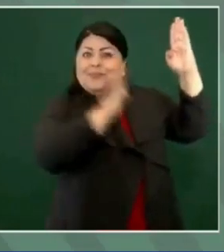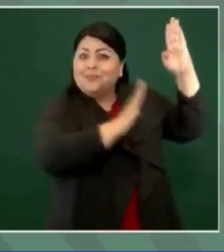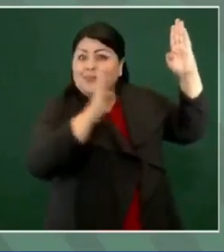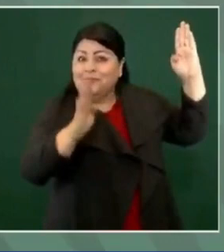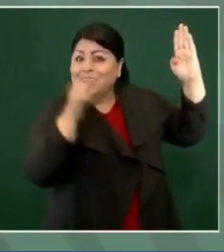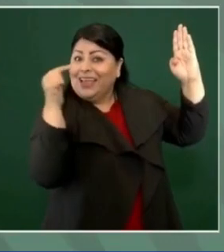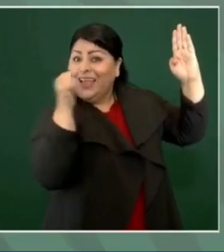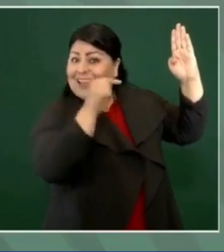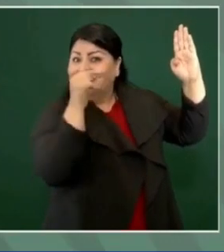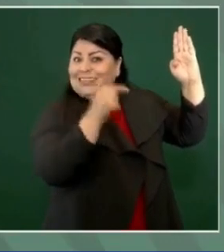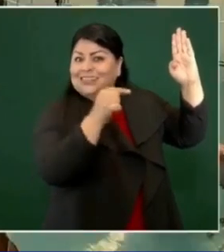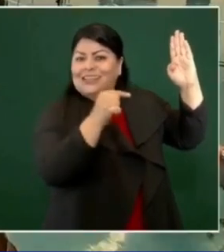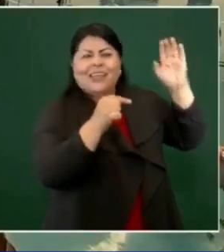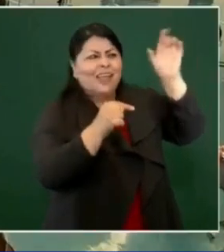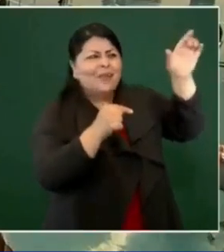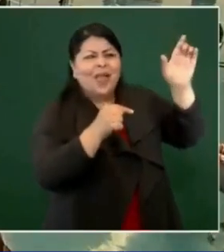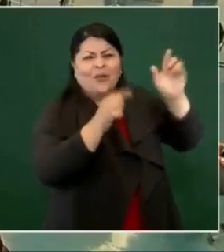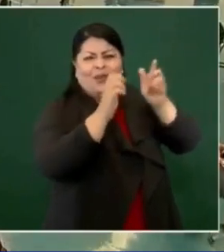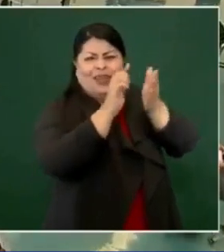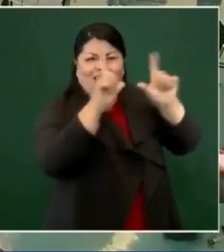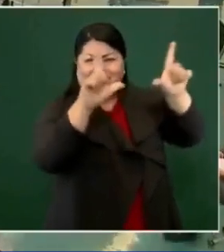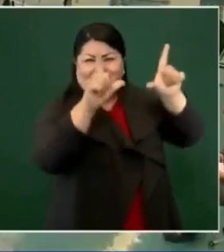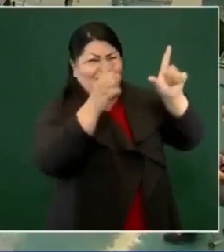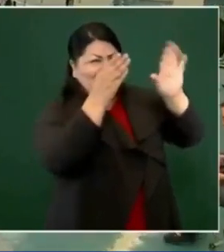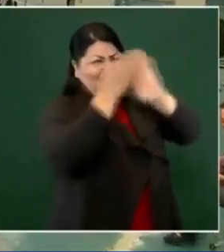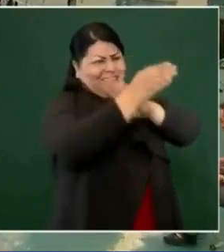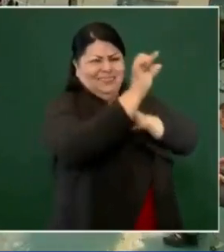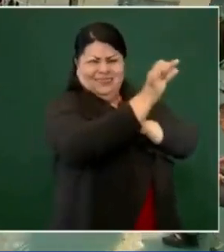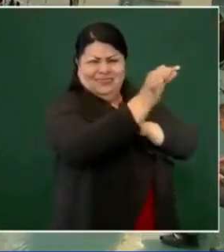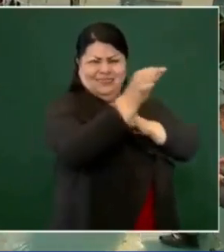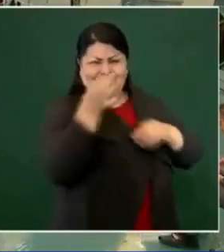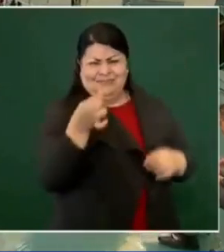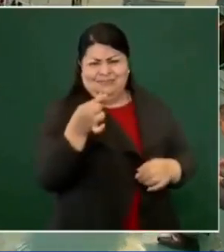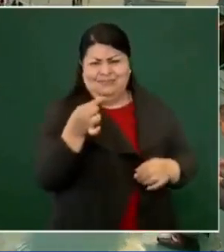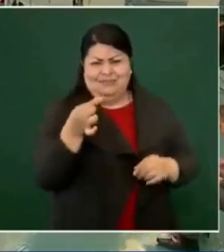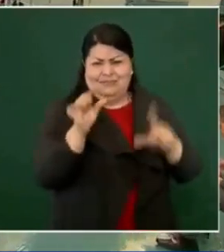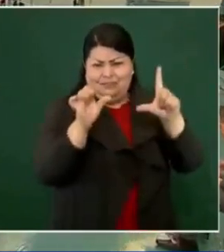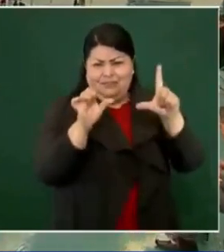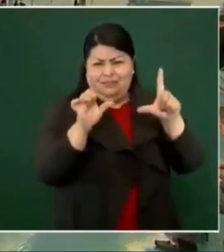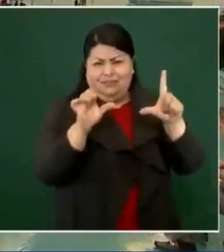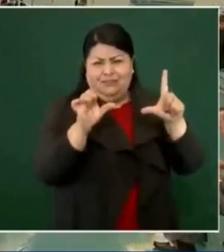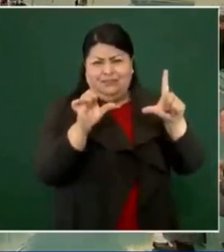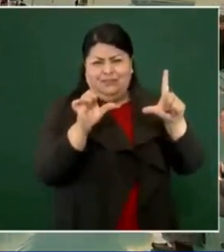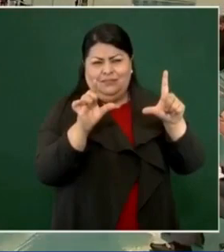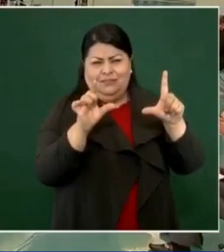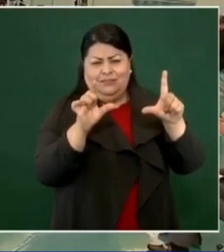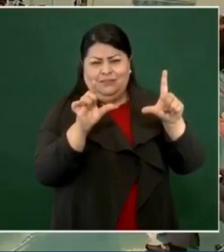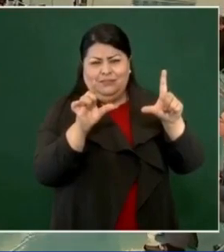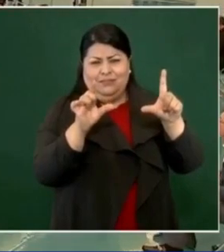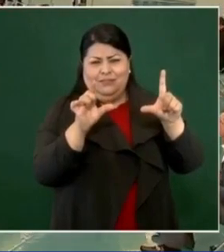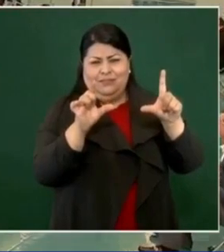tenía una tarjetita, los